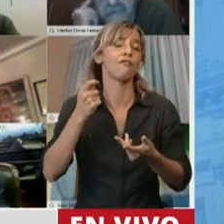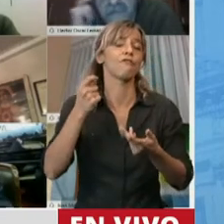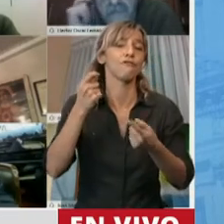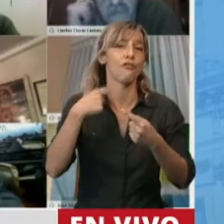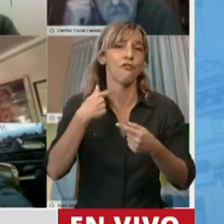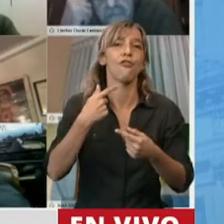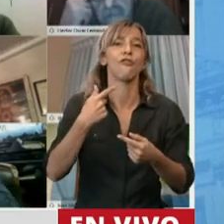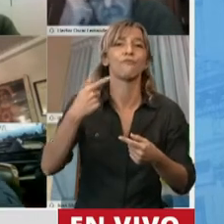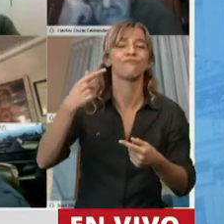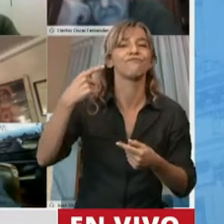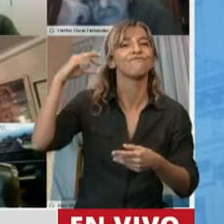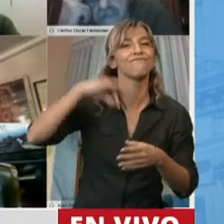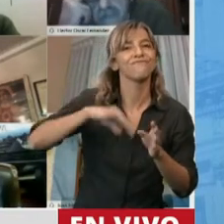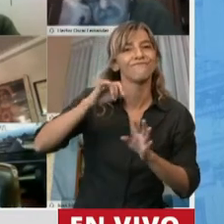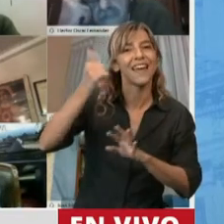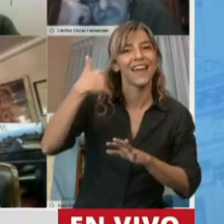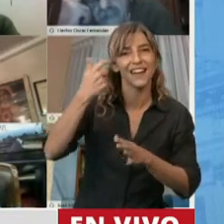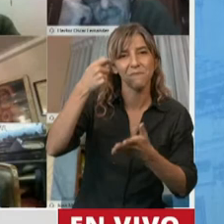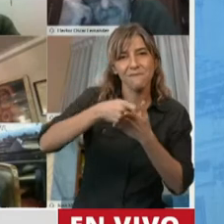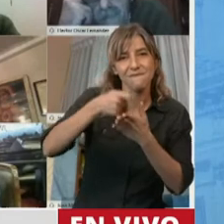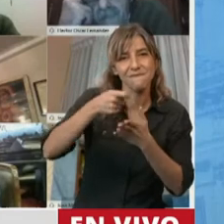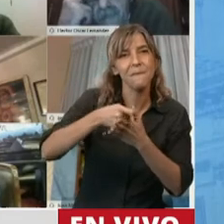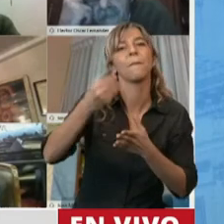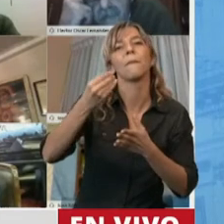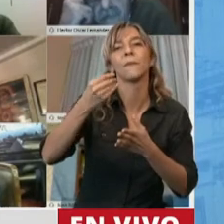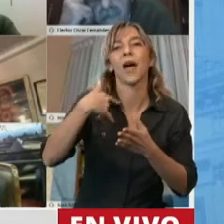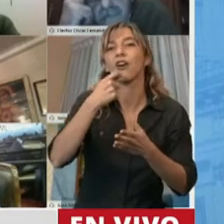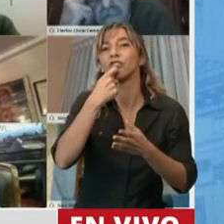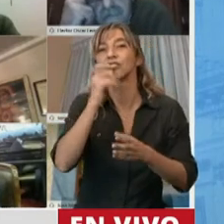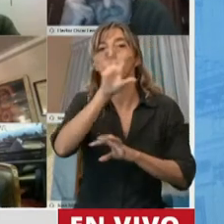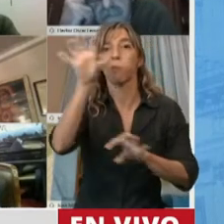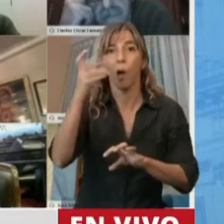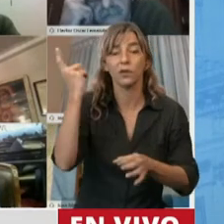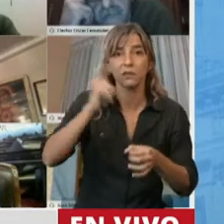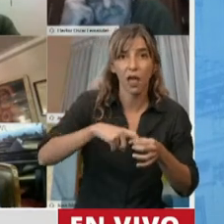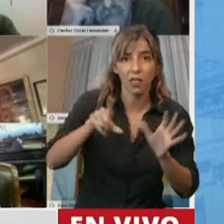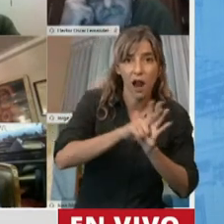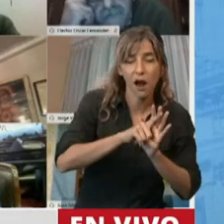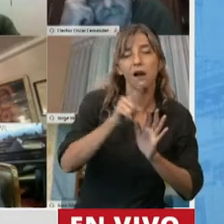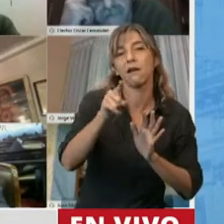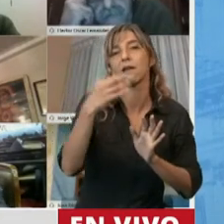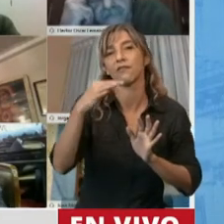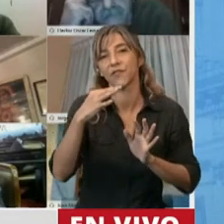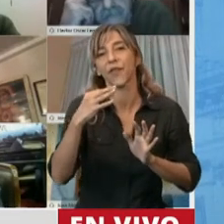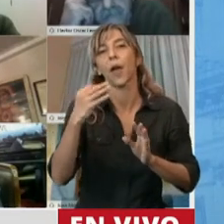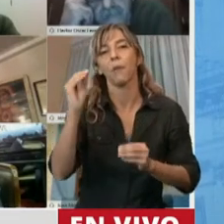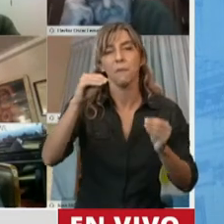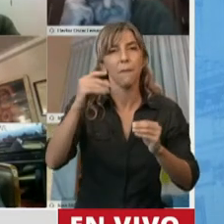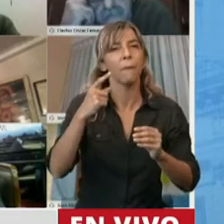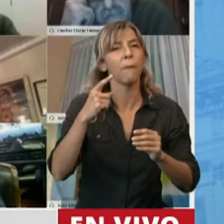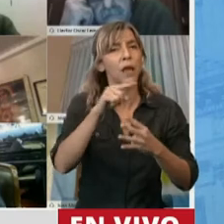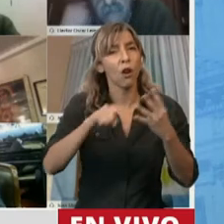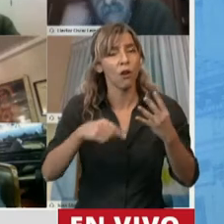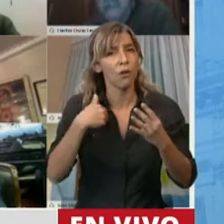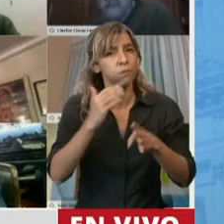brutos en las provincias en donde se adhiere a esta ley. La verdad que son beneficios que vienen pidiendo a grito